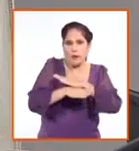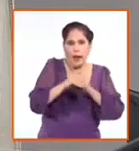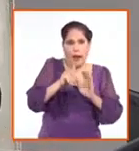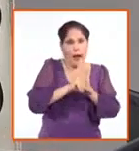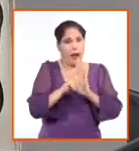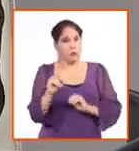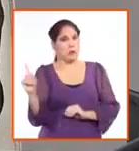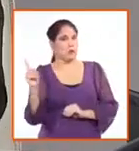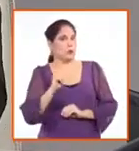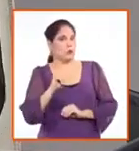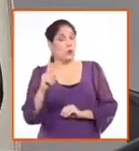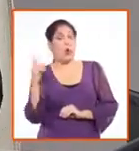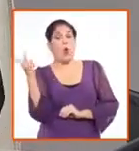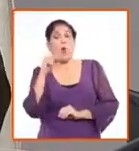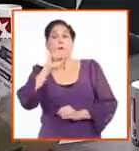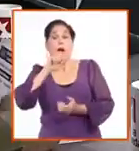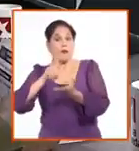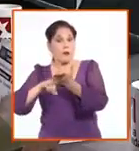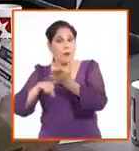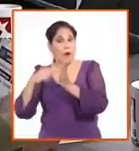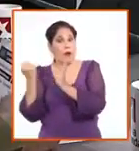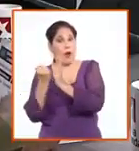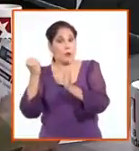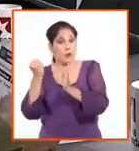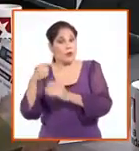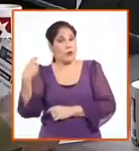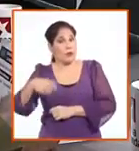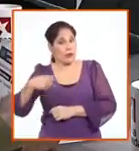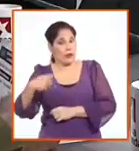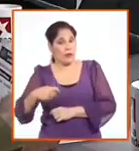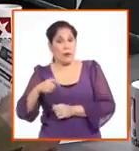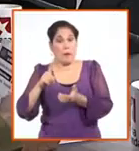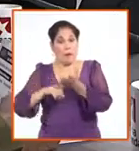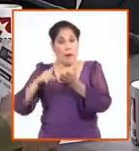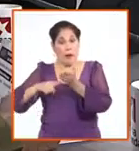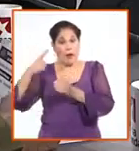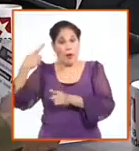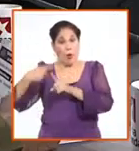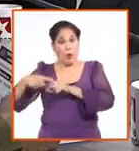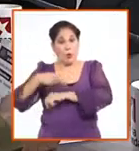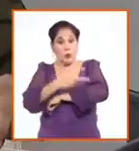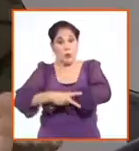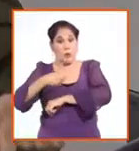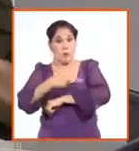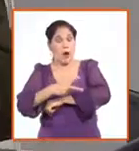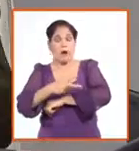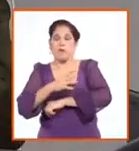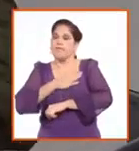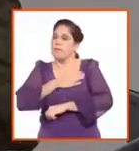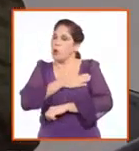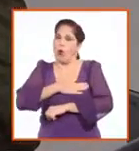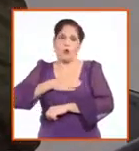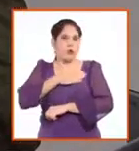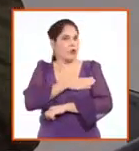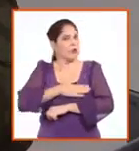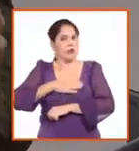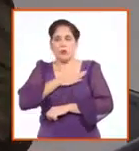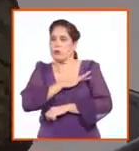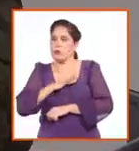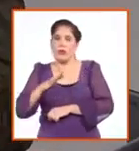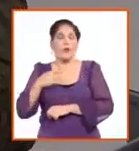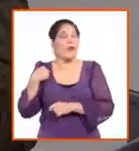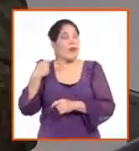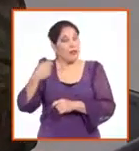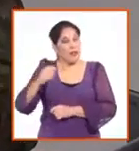sino está autorizado por ambos padres. Incluso aunque el padre no esté en Cuba, porque la relación parental no se elimina, no